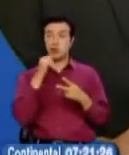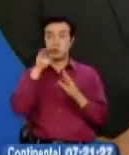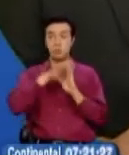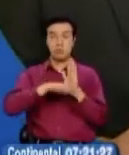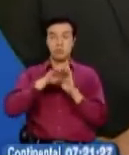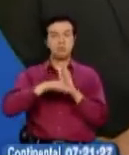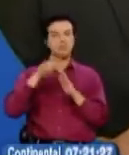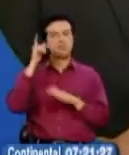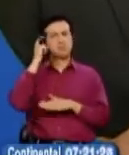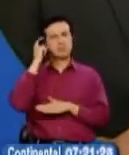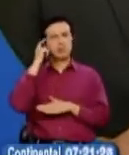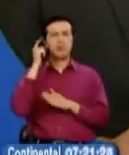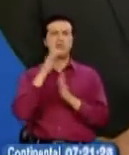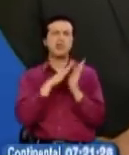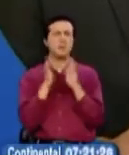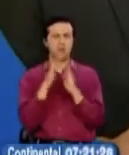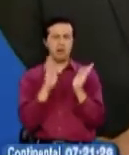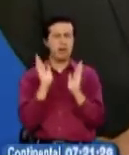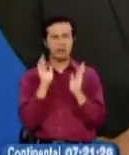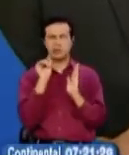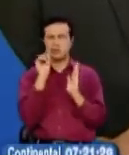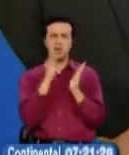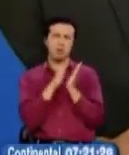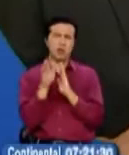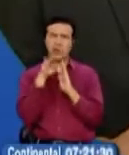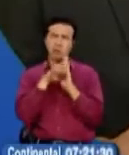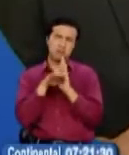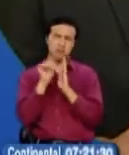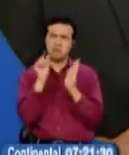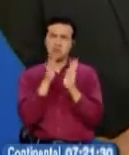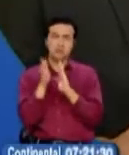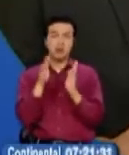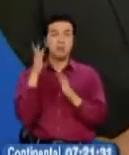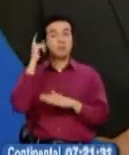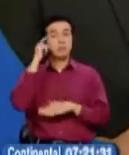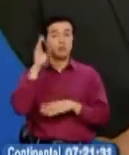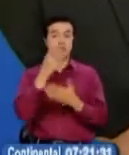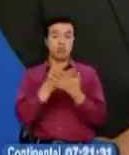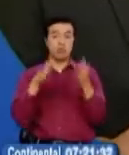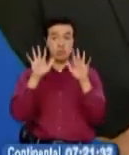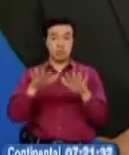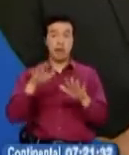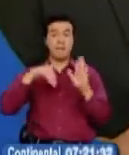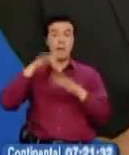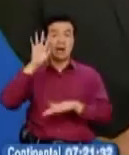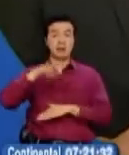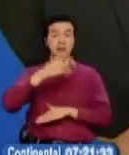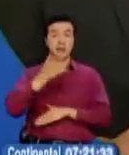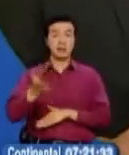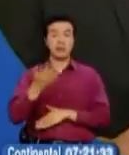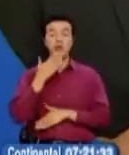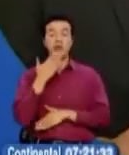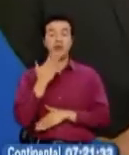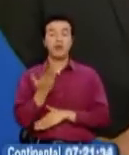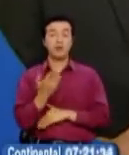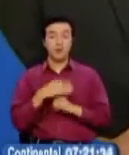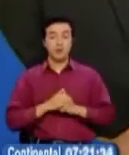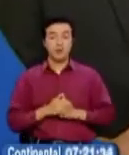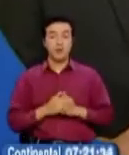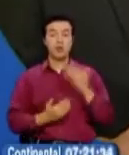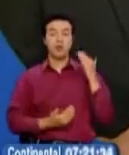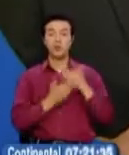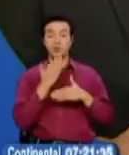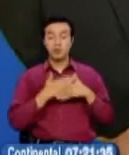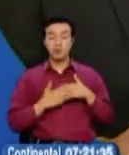pero me parece que son momentáneos. Creo que la Gran Bretaña, y sobre todo la Inglaterra, genera un nuevo